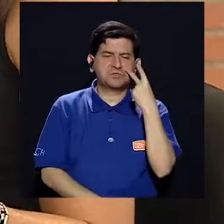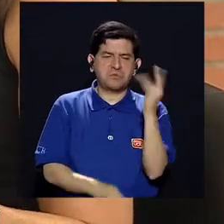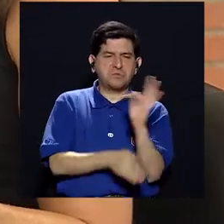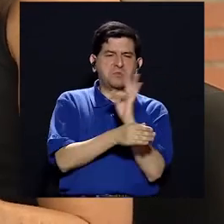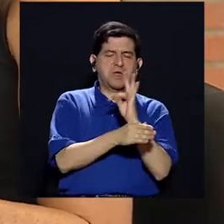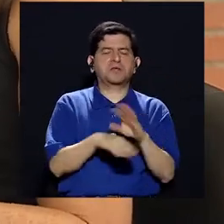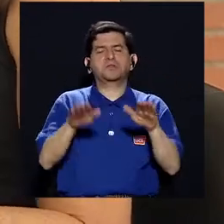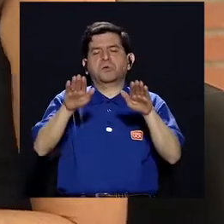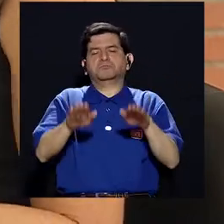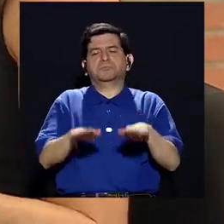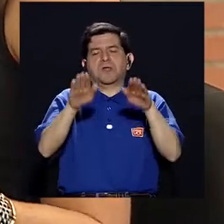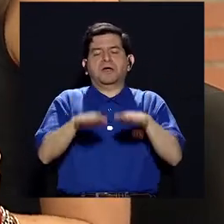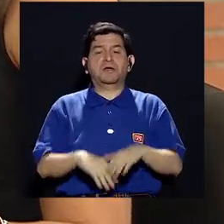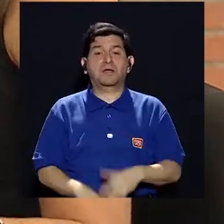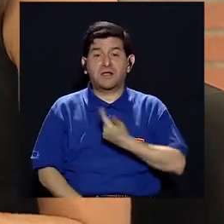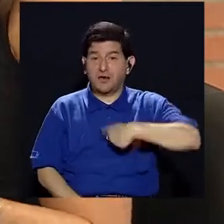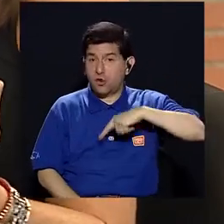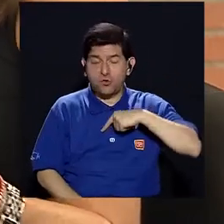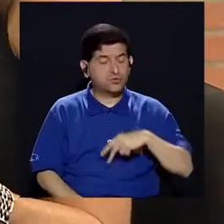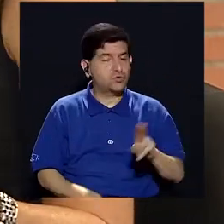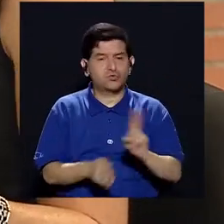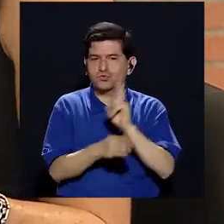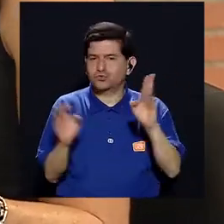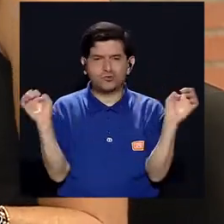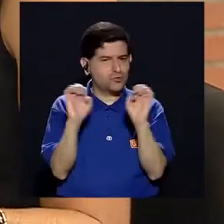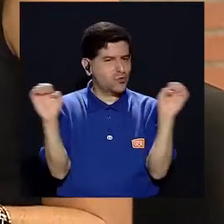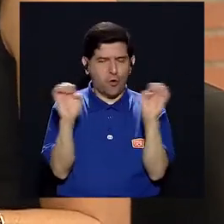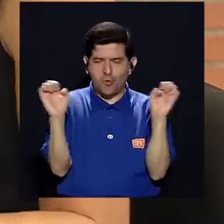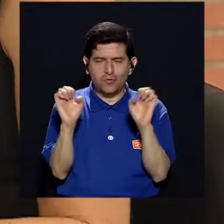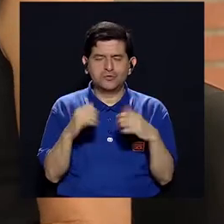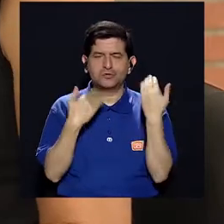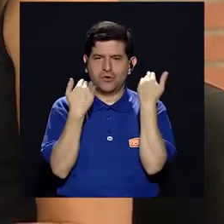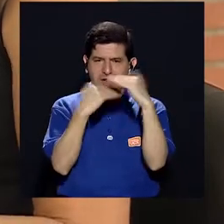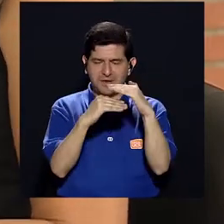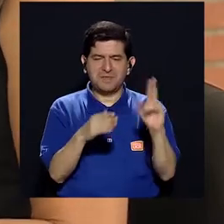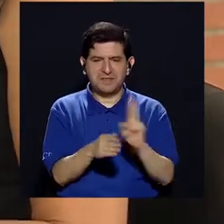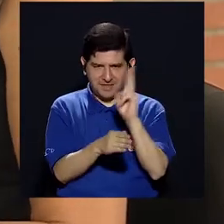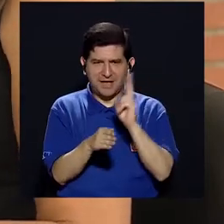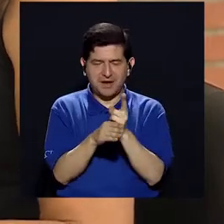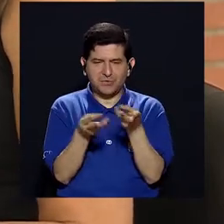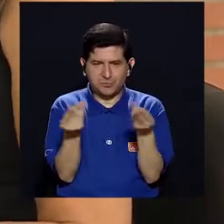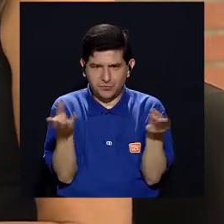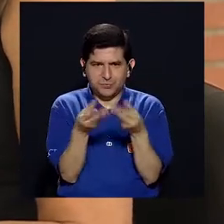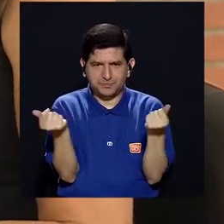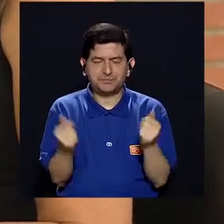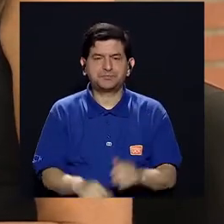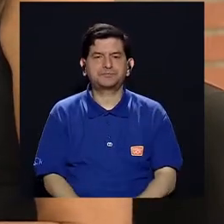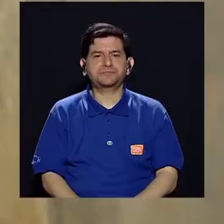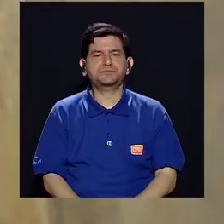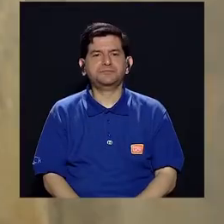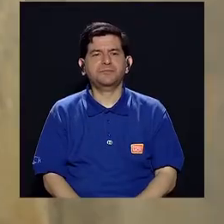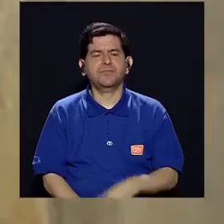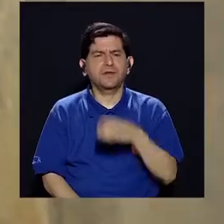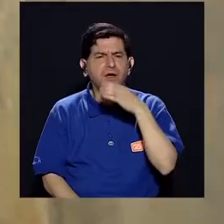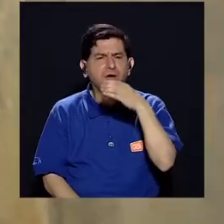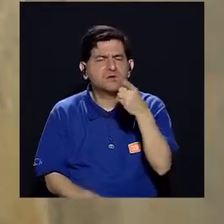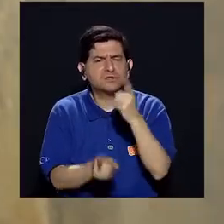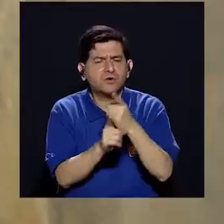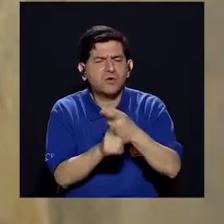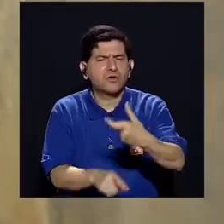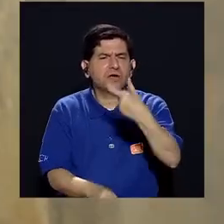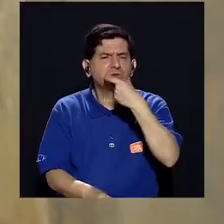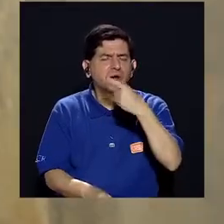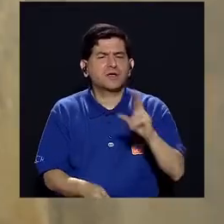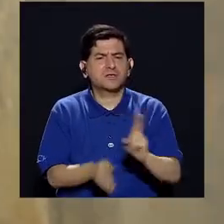viendo televisión, acostados, descansando, donde no vamos a estar gastando tanta energía, pues limitar el consumo de este tipo de productos. Entonces, ¿hay una cantidad